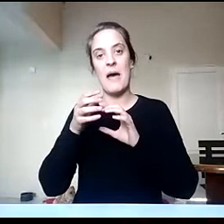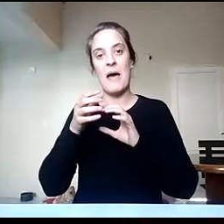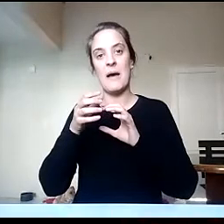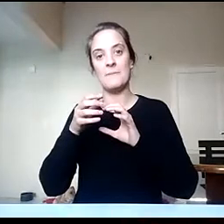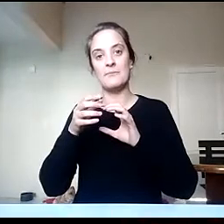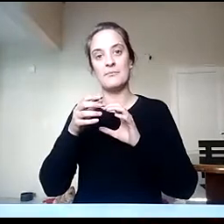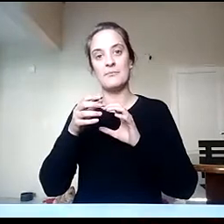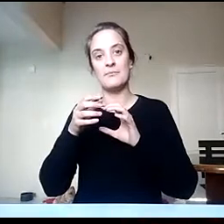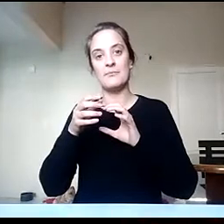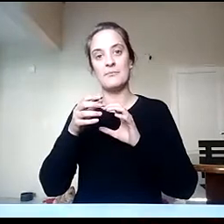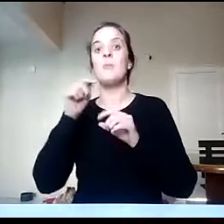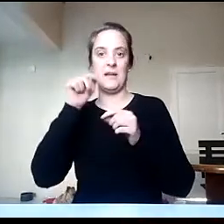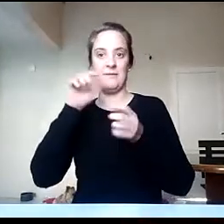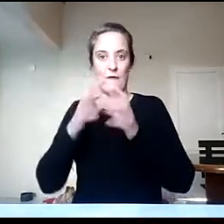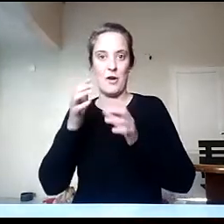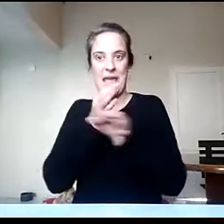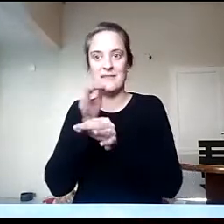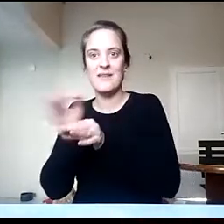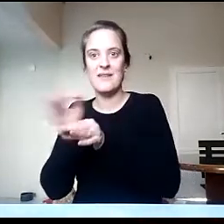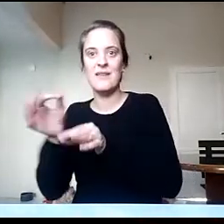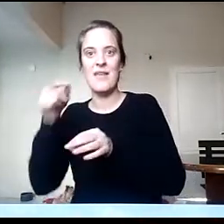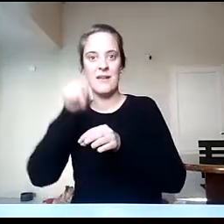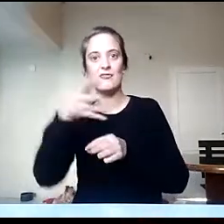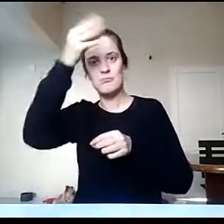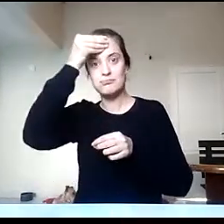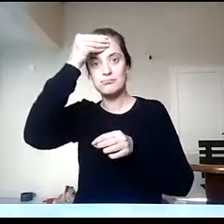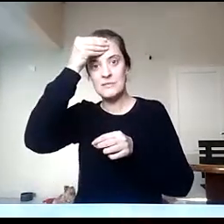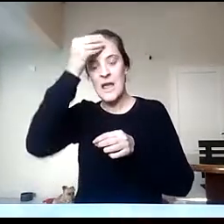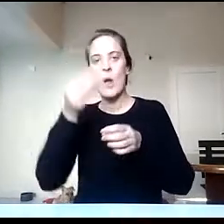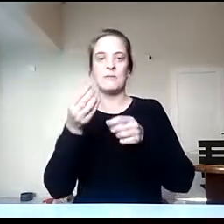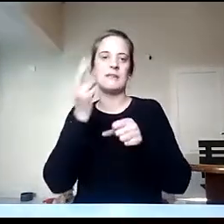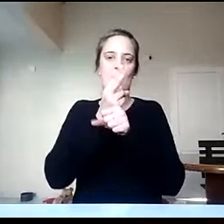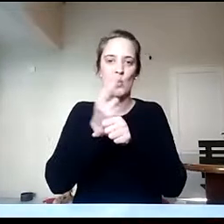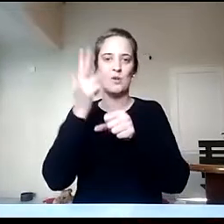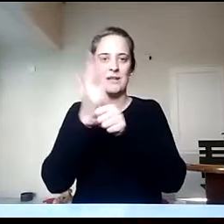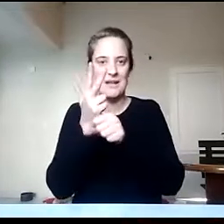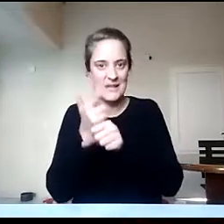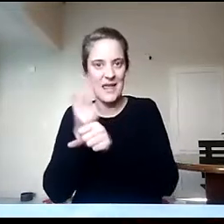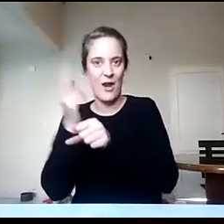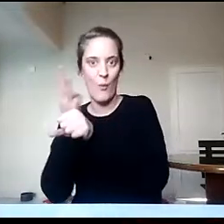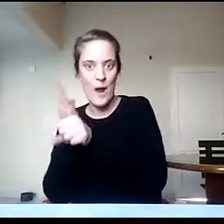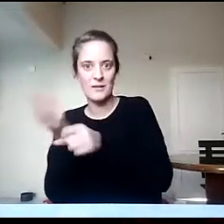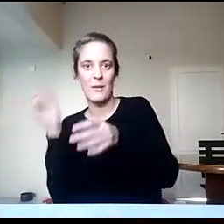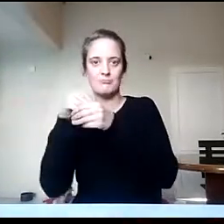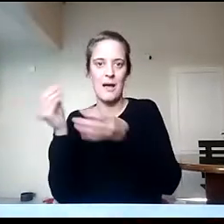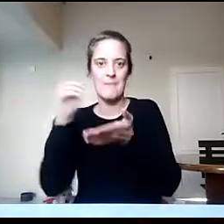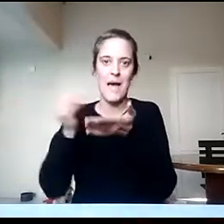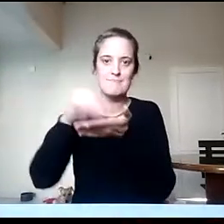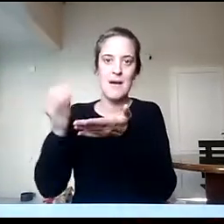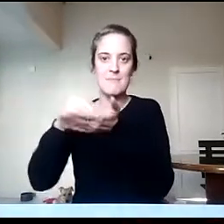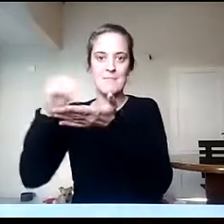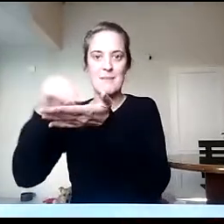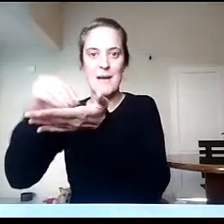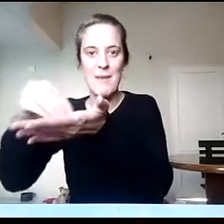de segundo año, tercero y finalmente cuarto año con la práctica profesional y la intervención de los estudiantes